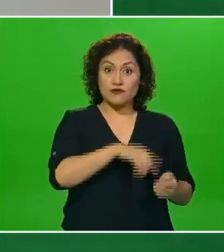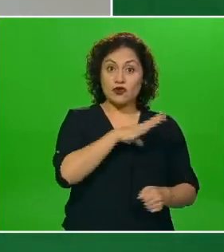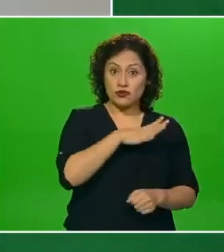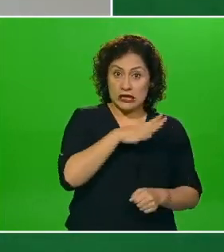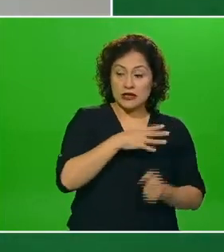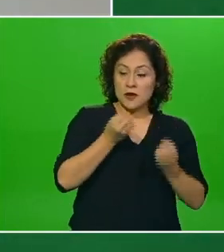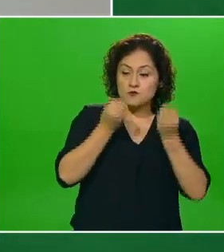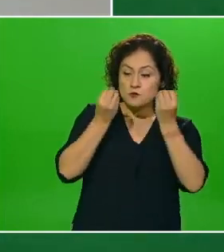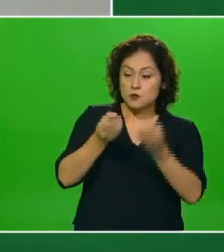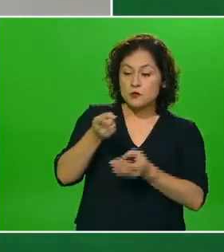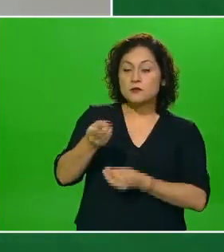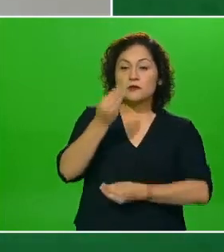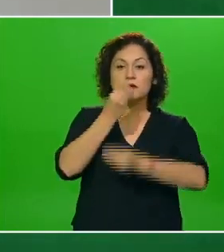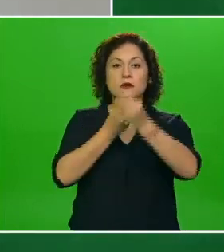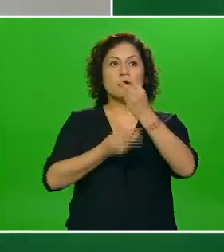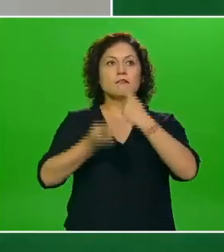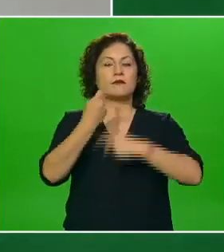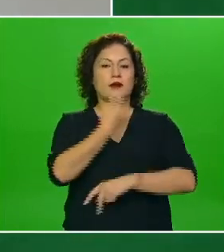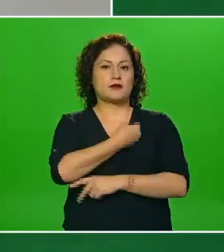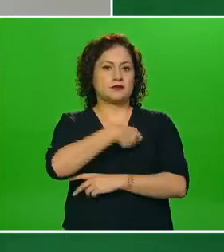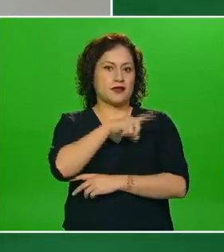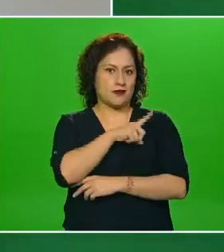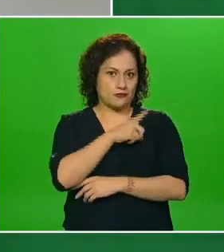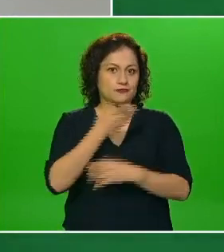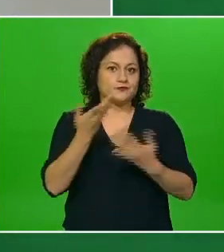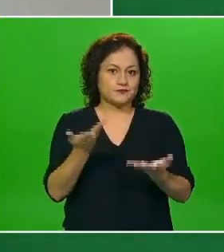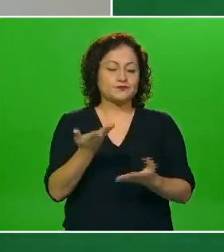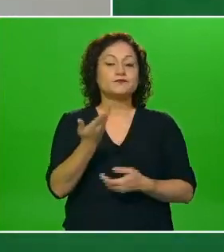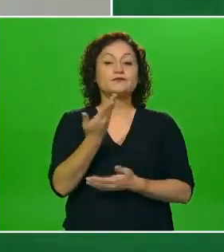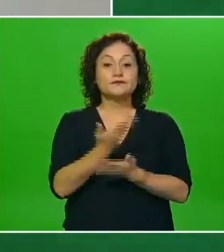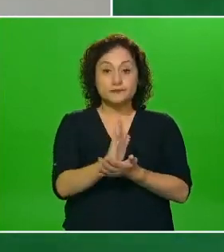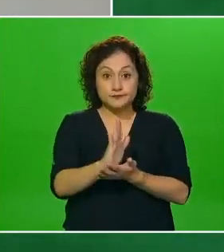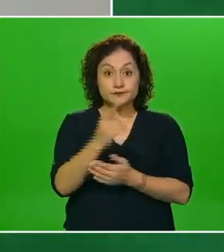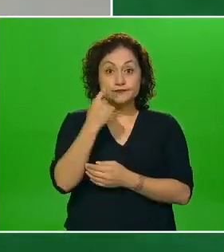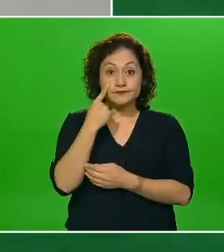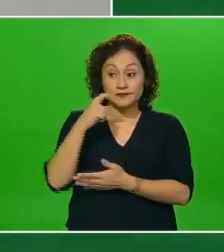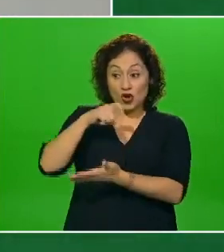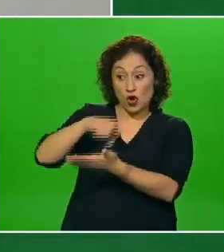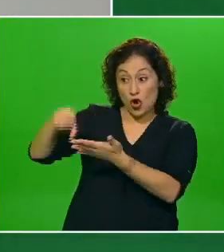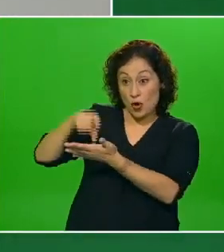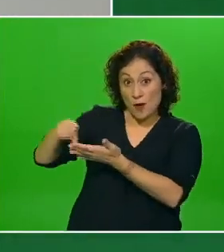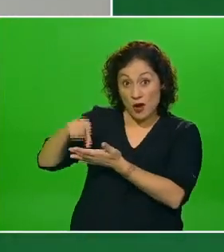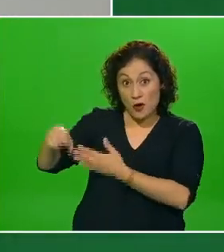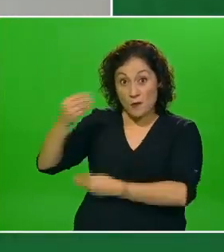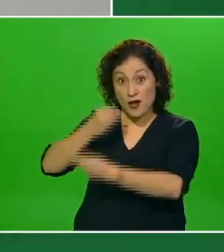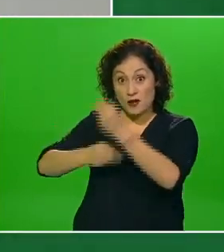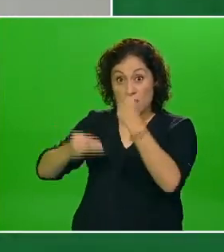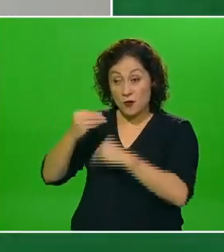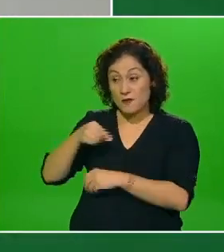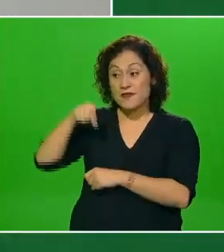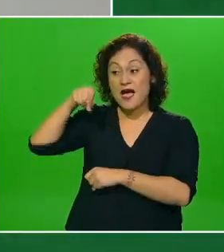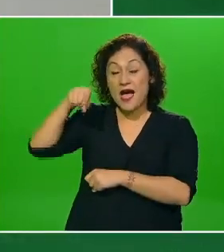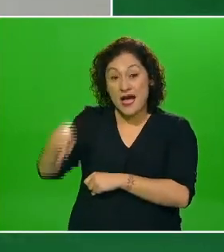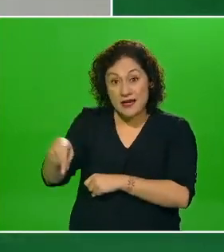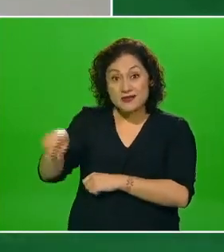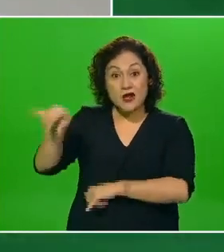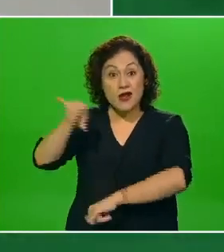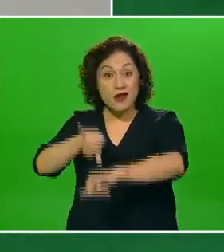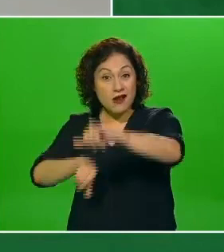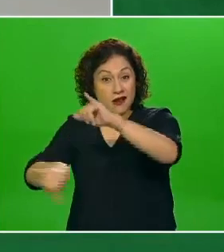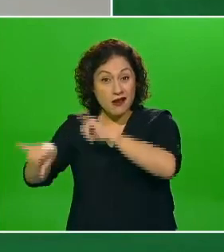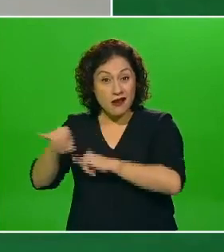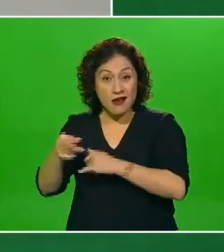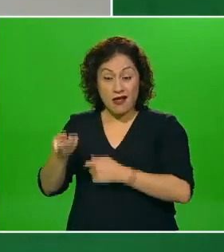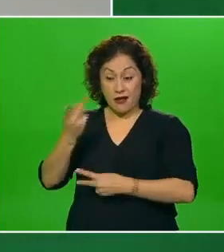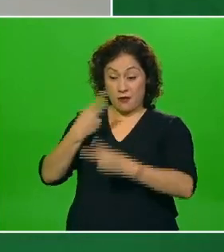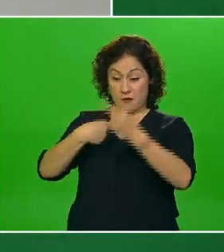además quiero subrayar que estos productos muy procesados producen mucha basura que está contaminando